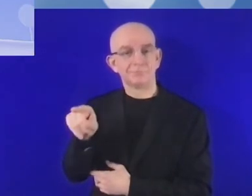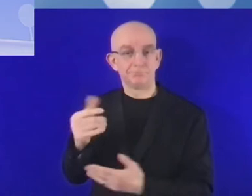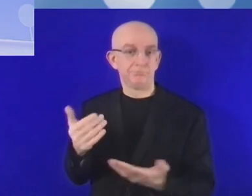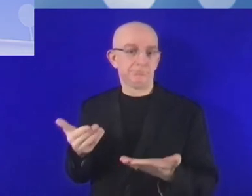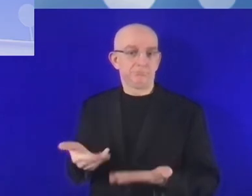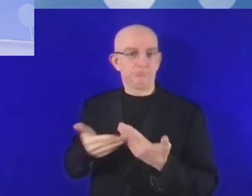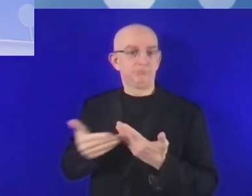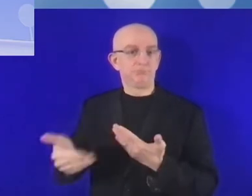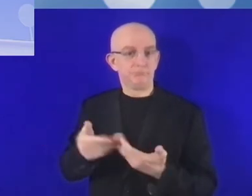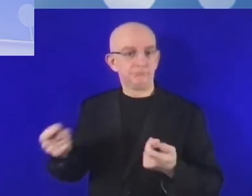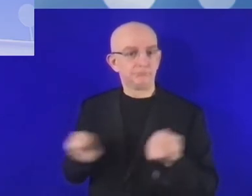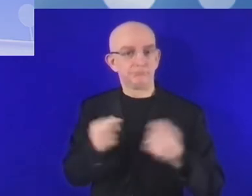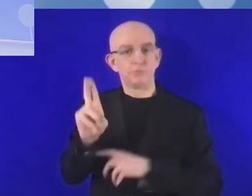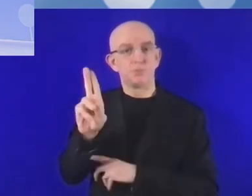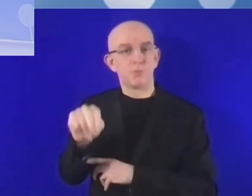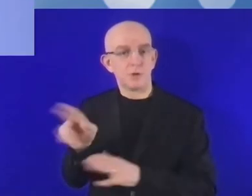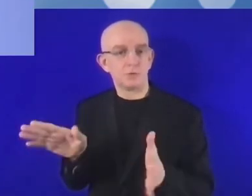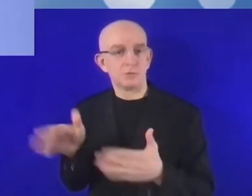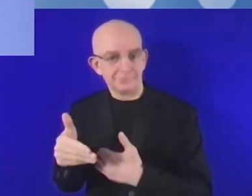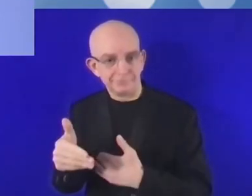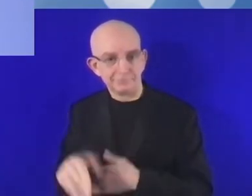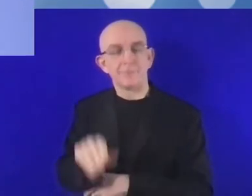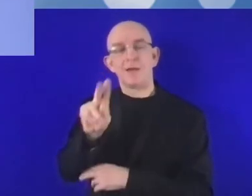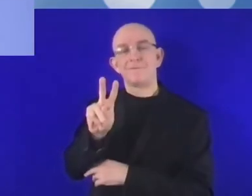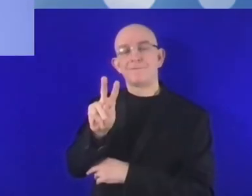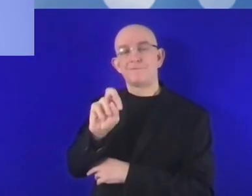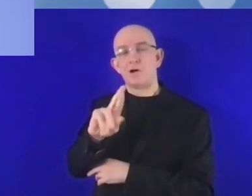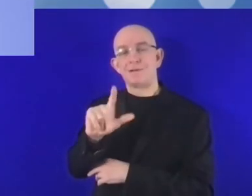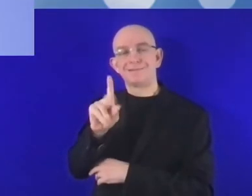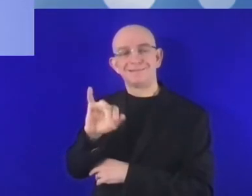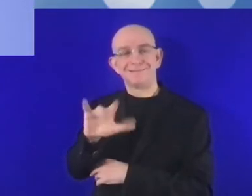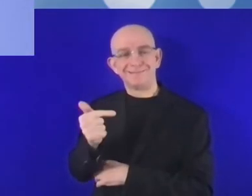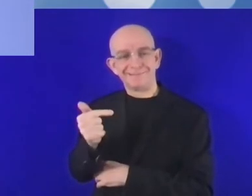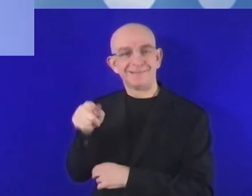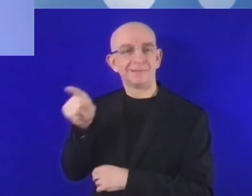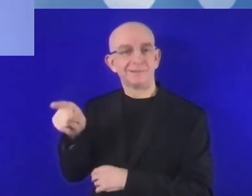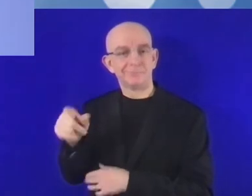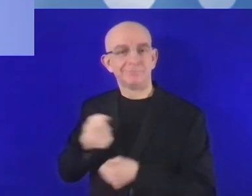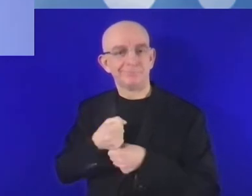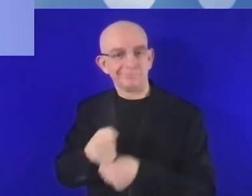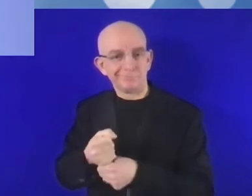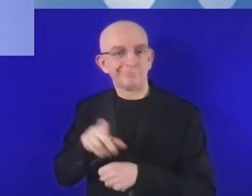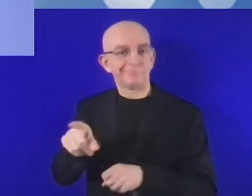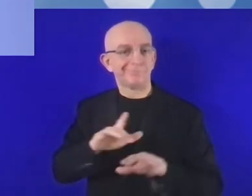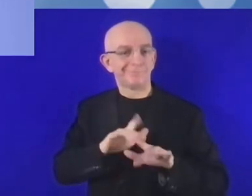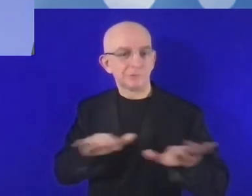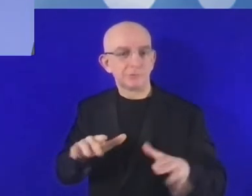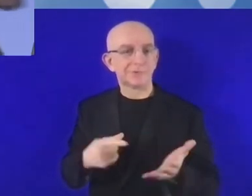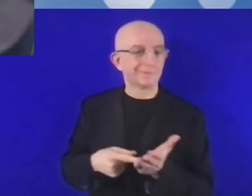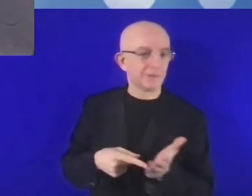Doy la bienvenida también al señor Henry Verdier, embajador de Francia para la Tecnología Digital, y al señor Víctor